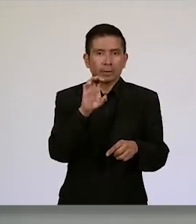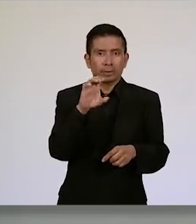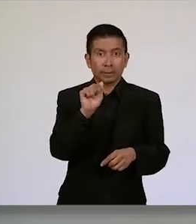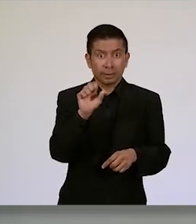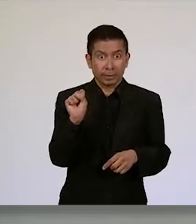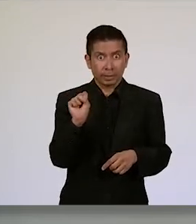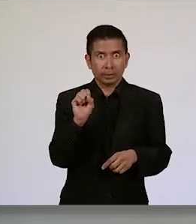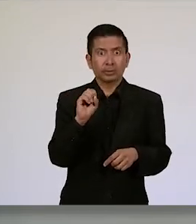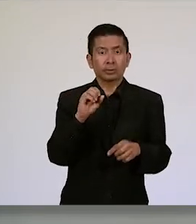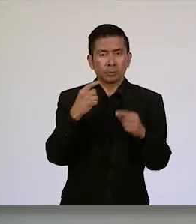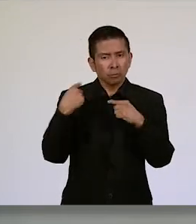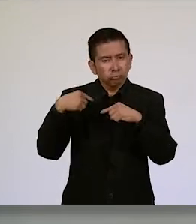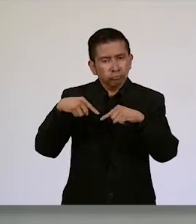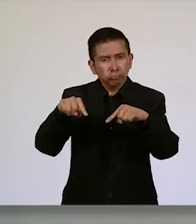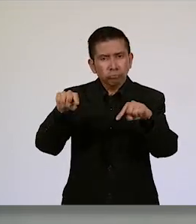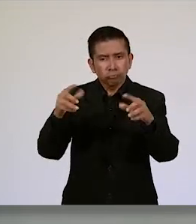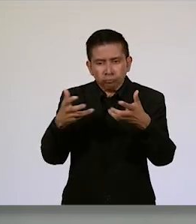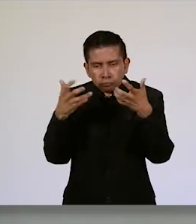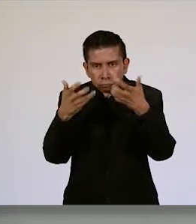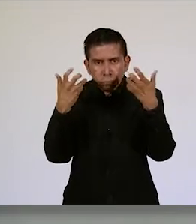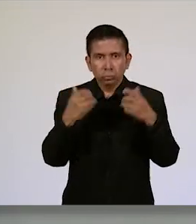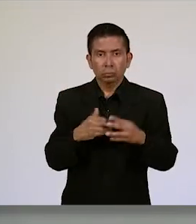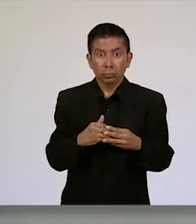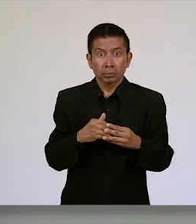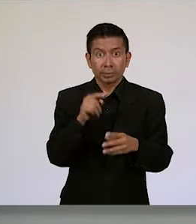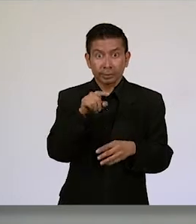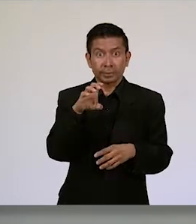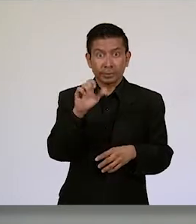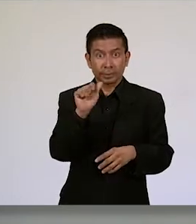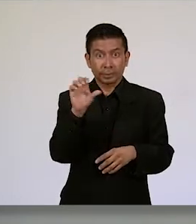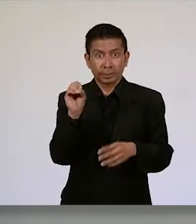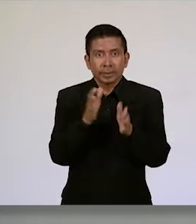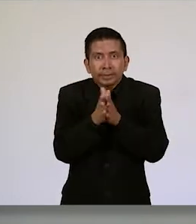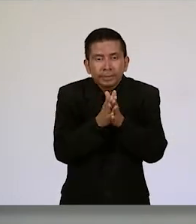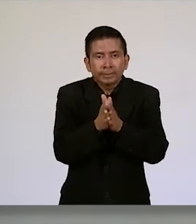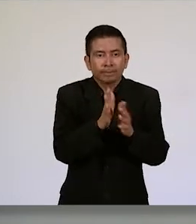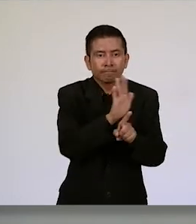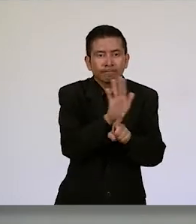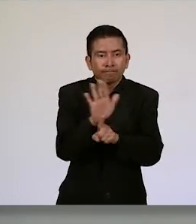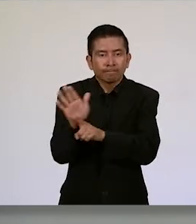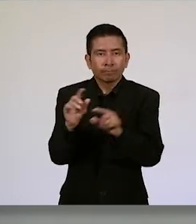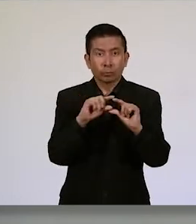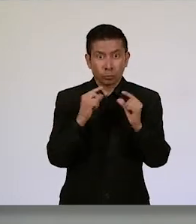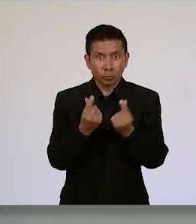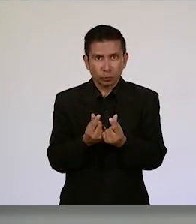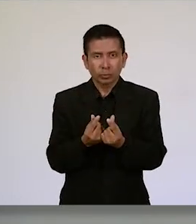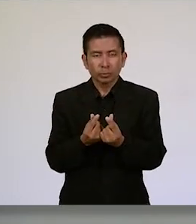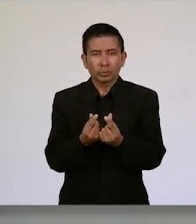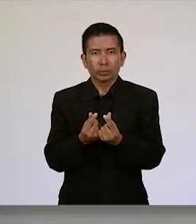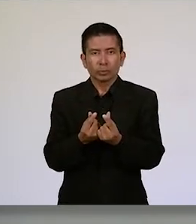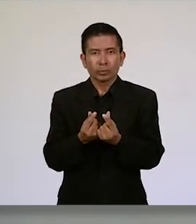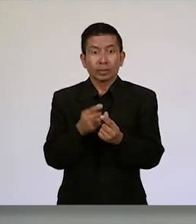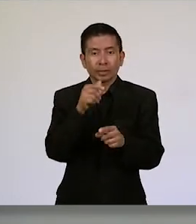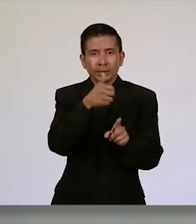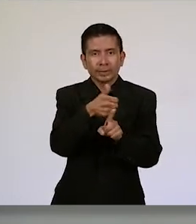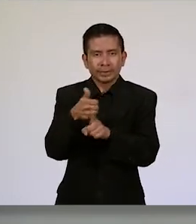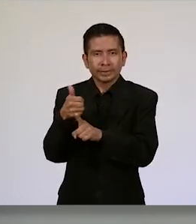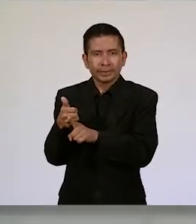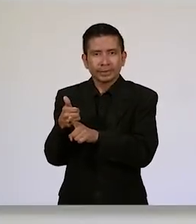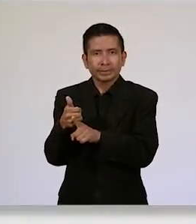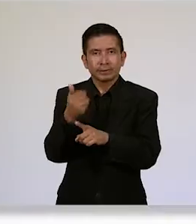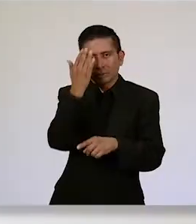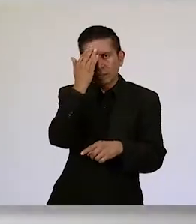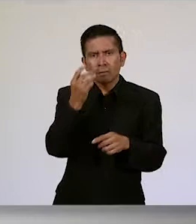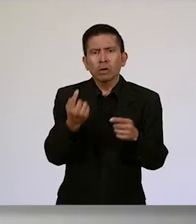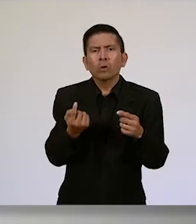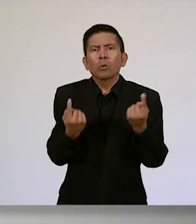al que le va a dar seguimiento sobre estos casos de interés de cada uno de los grupos. Se define el tipo de